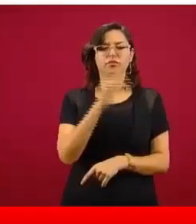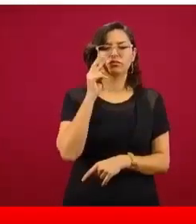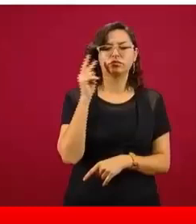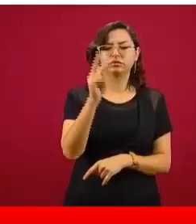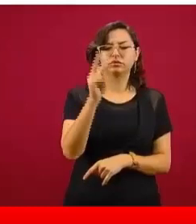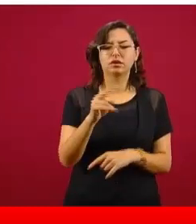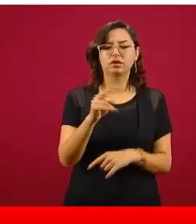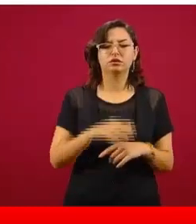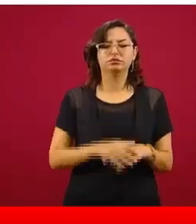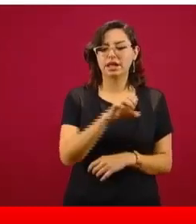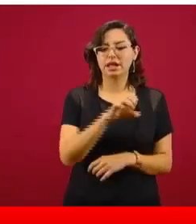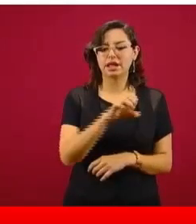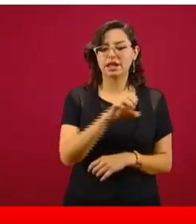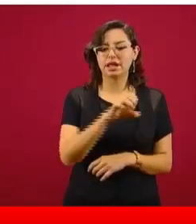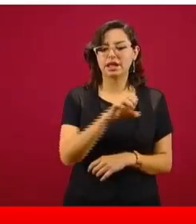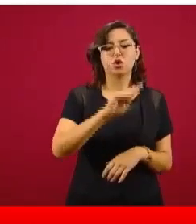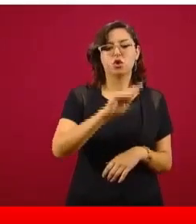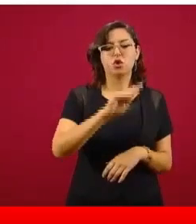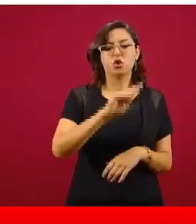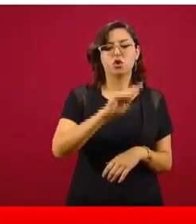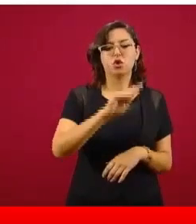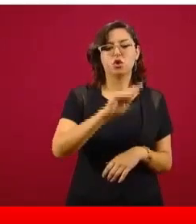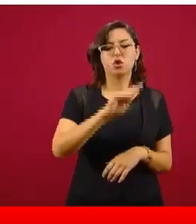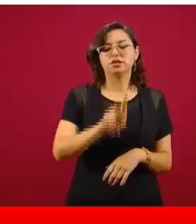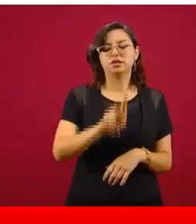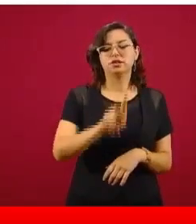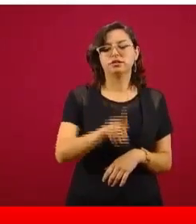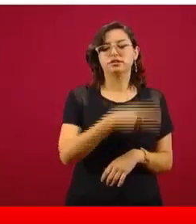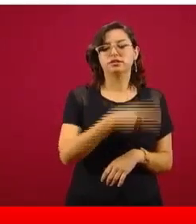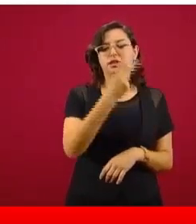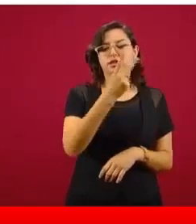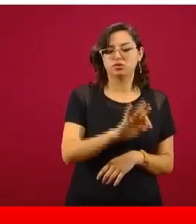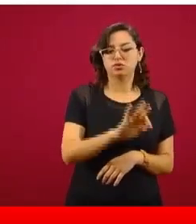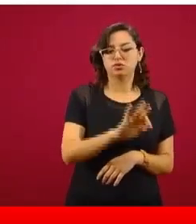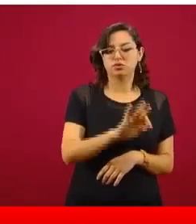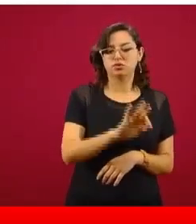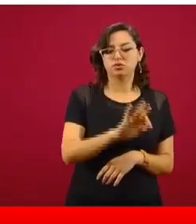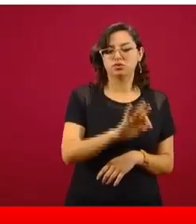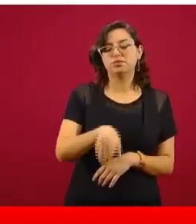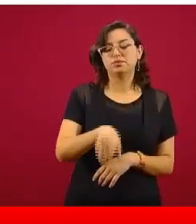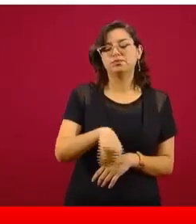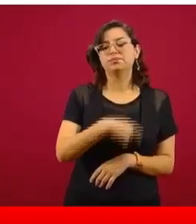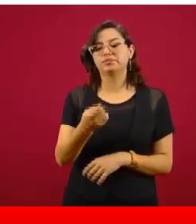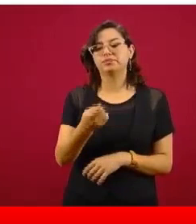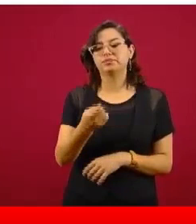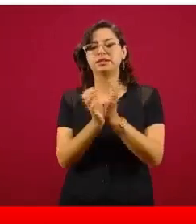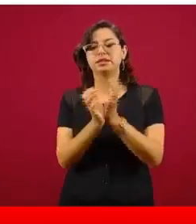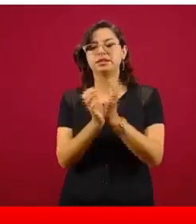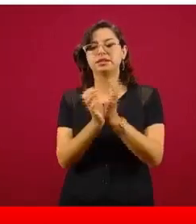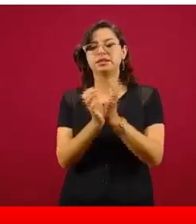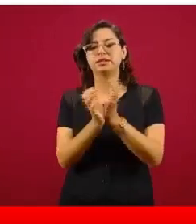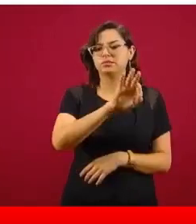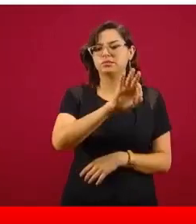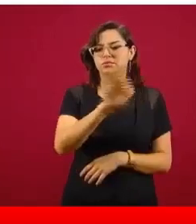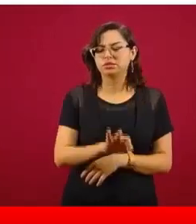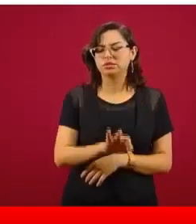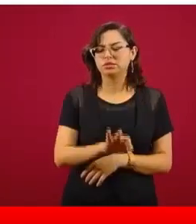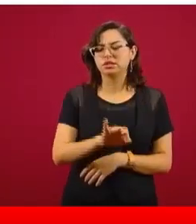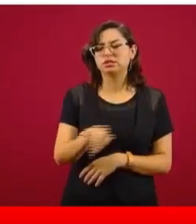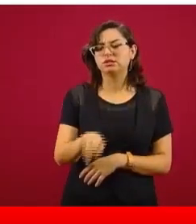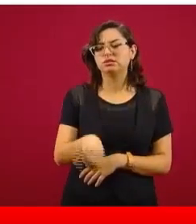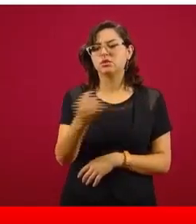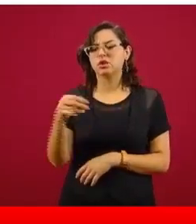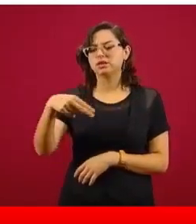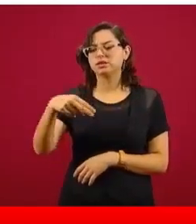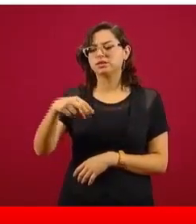de derechohabientes del IMSS ha sido el 82 por ciento, lo sigue el Issste con 11 por ciento, el Insabi con 4 por ciento